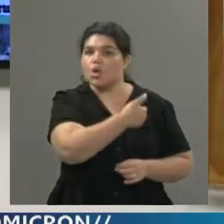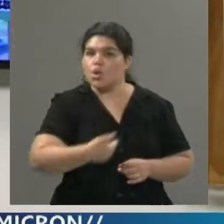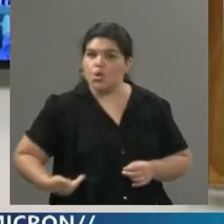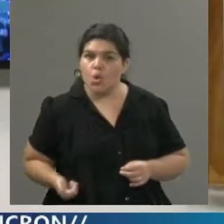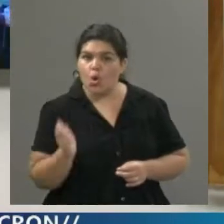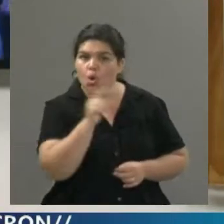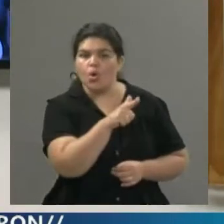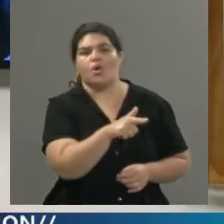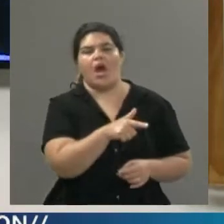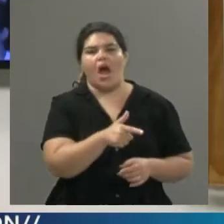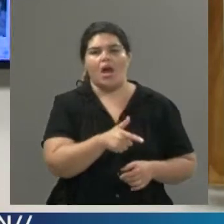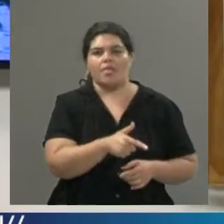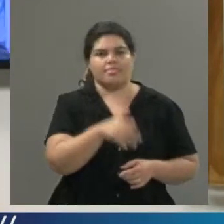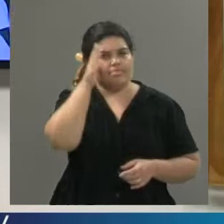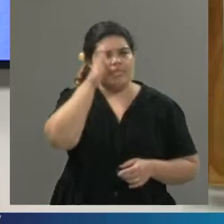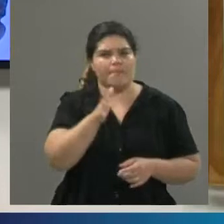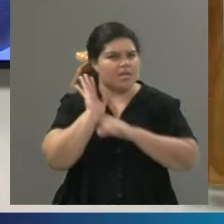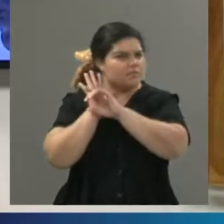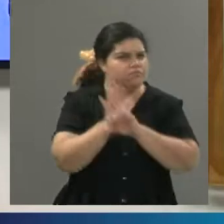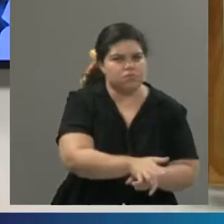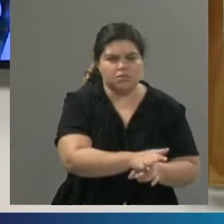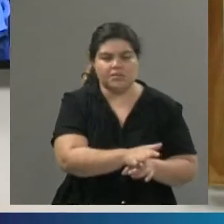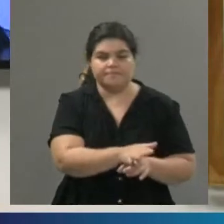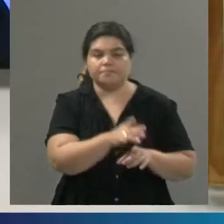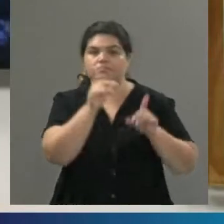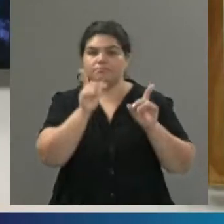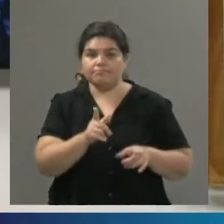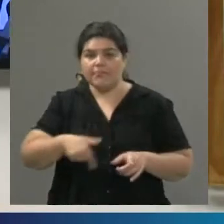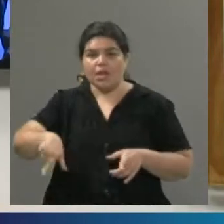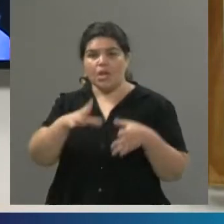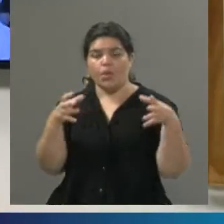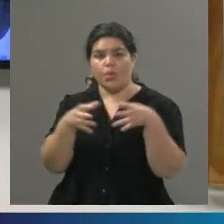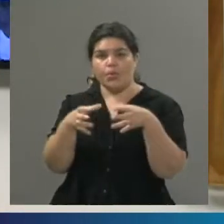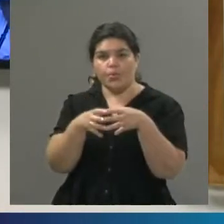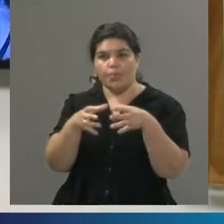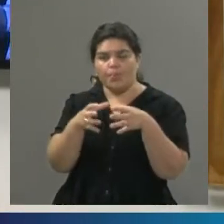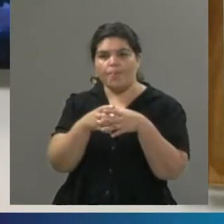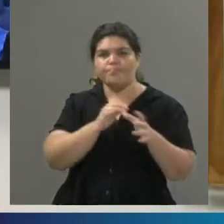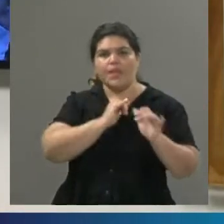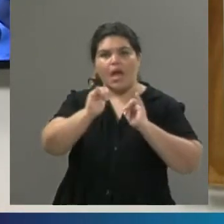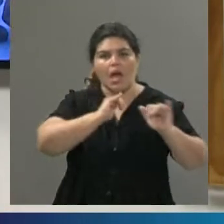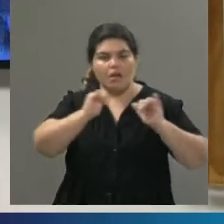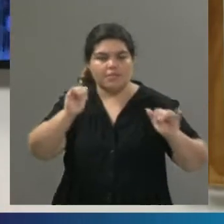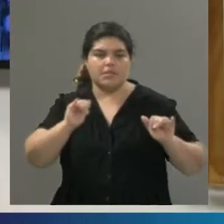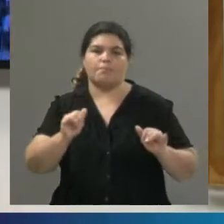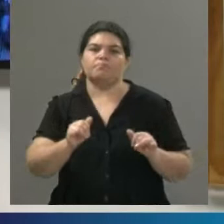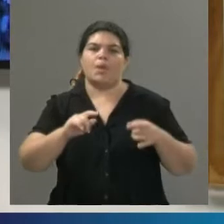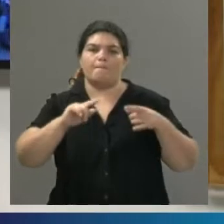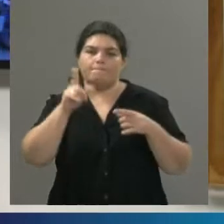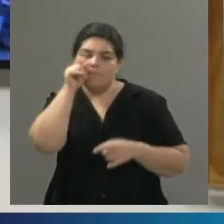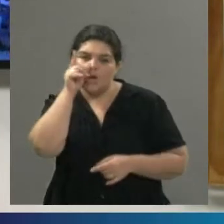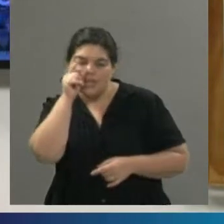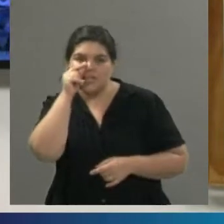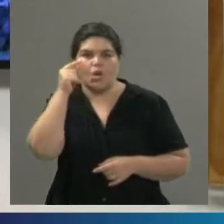Vamos a decir que ellos entienden desde una institución política e ideológica que el Estado tiene sus